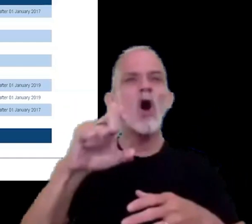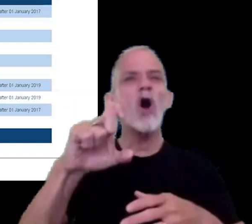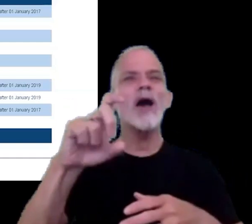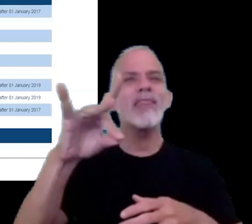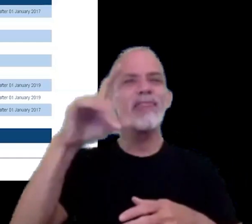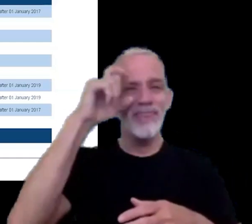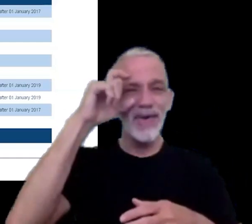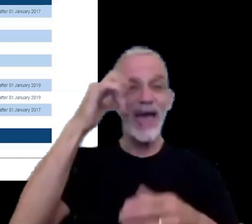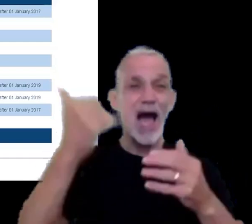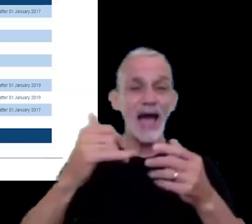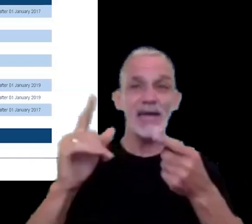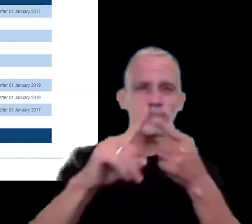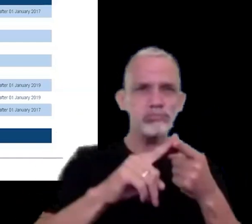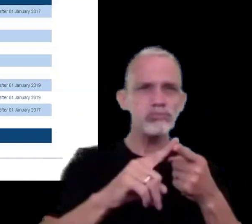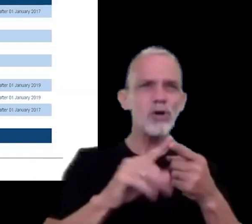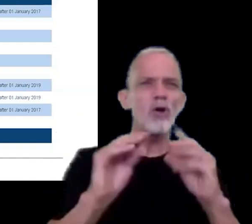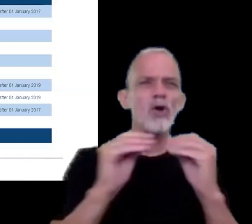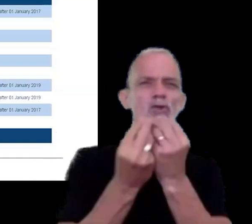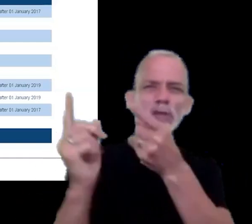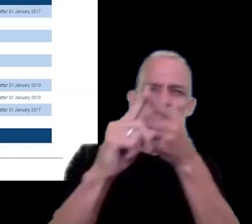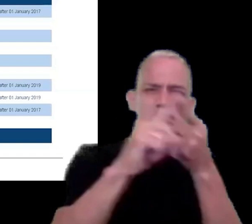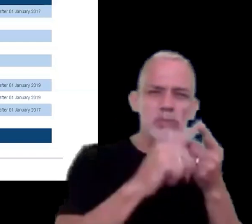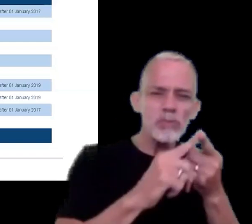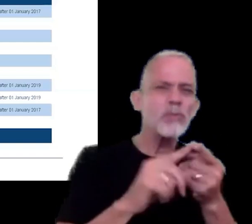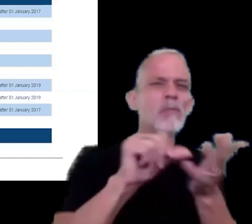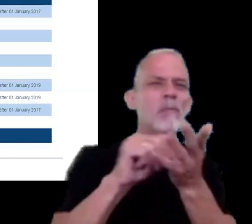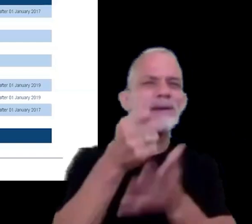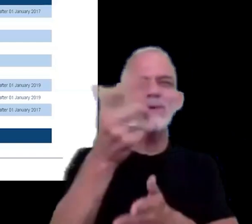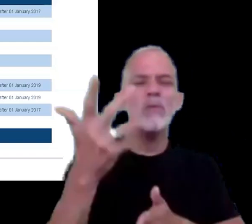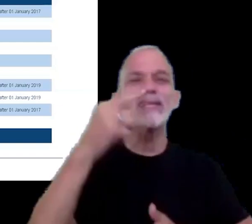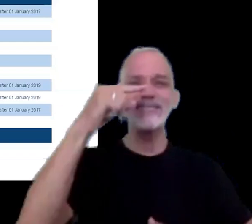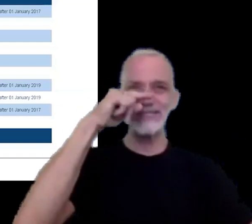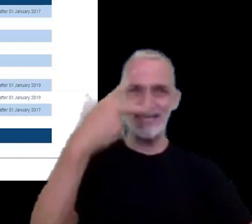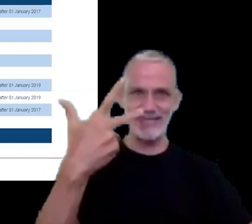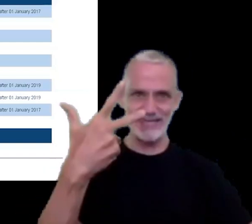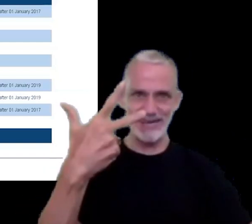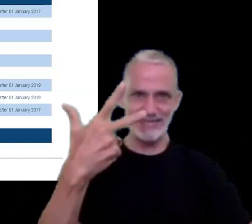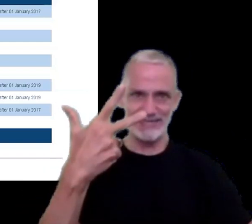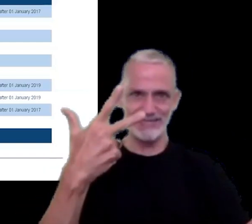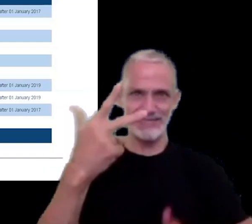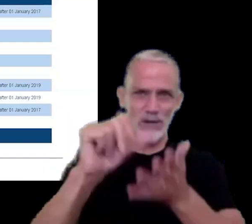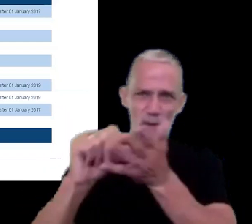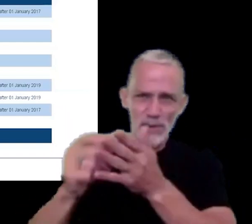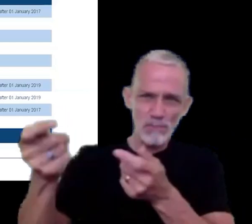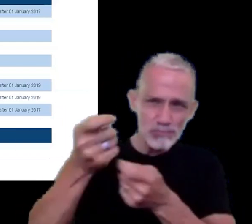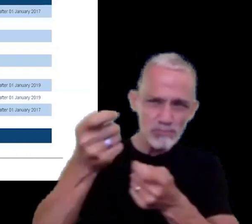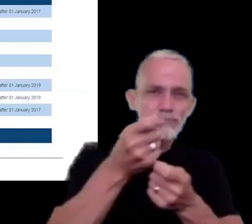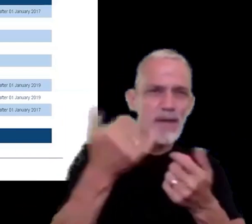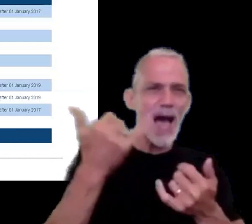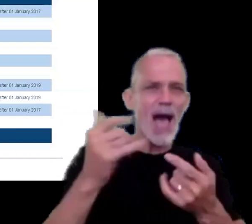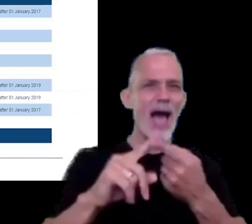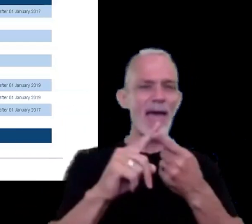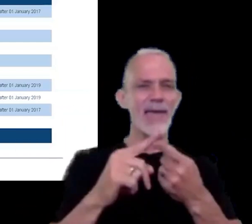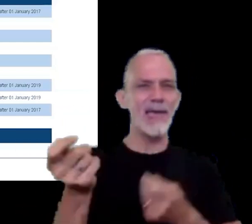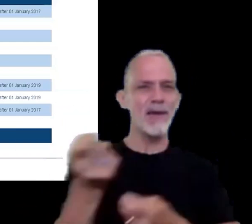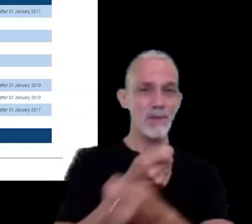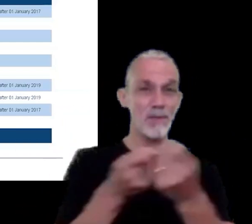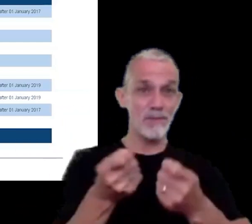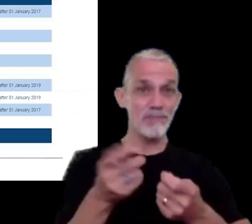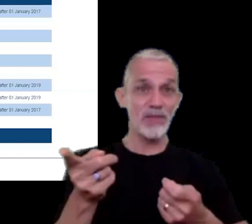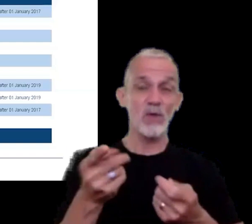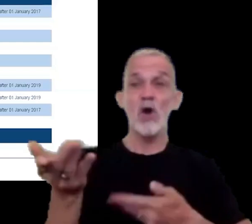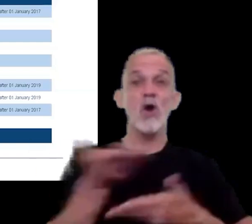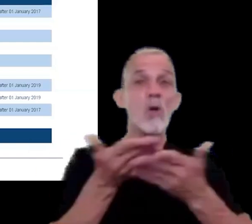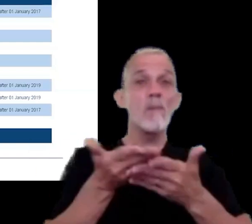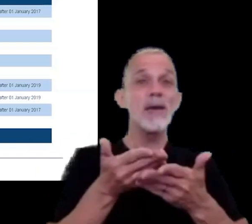relaciones con 73 países a los de los cuales a los cuales comparte